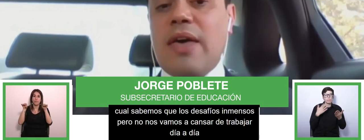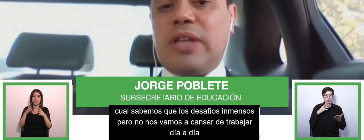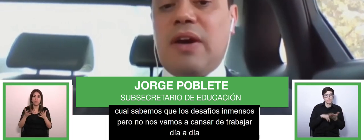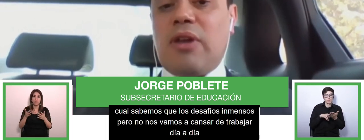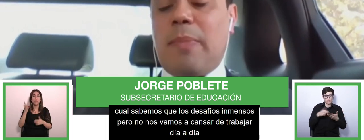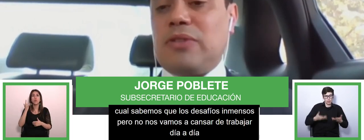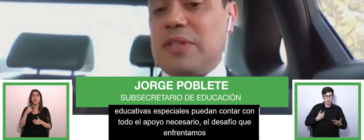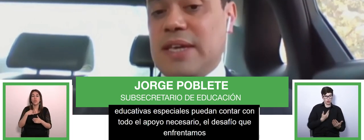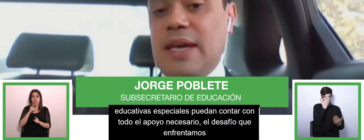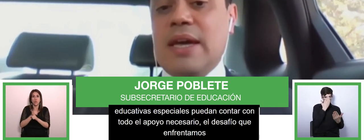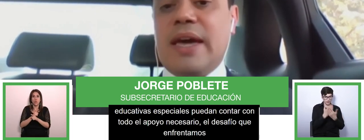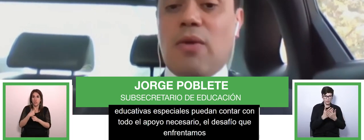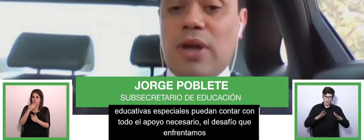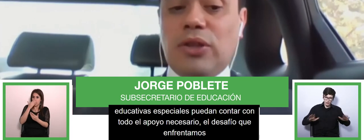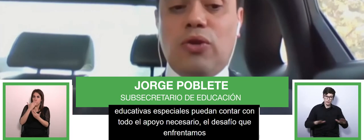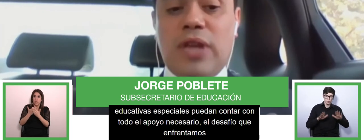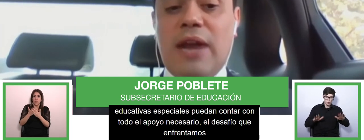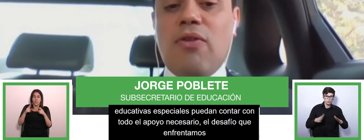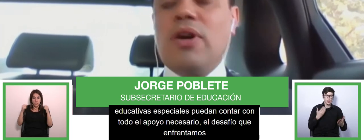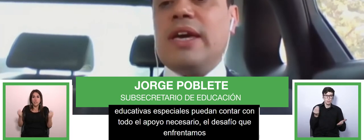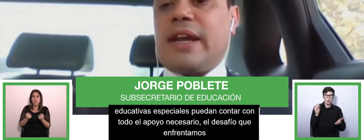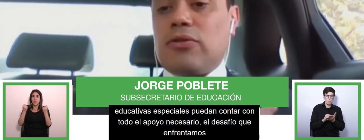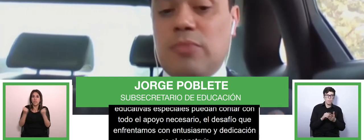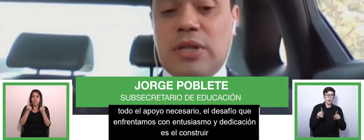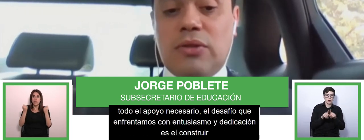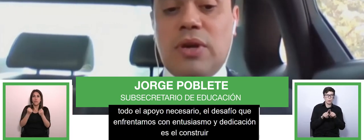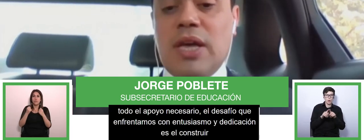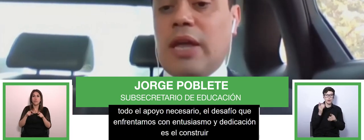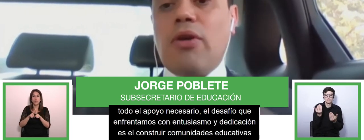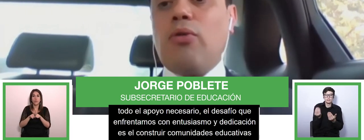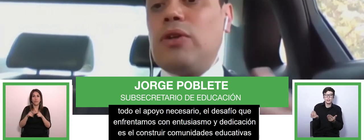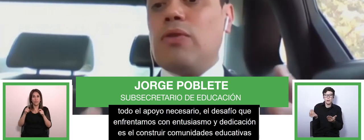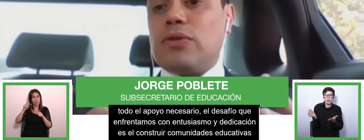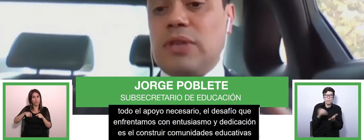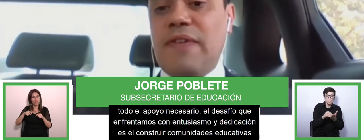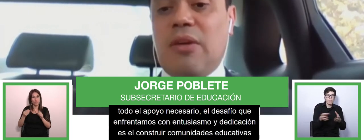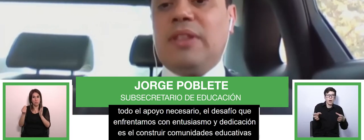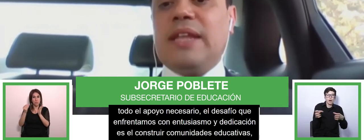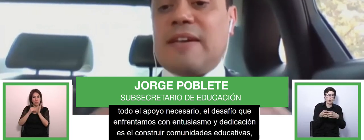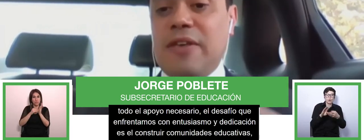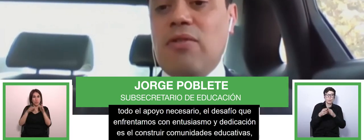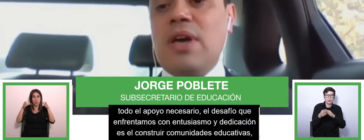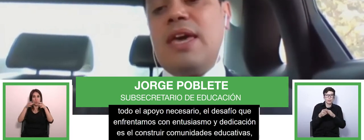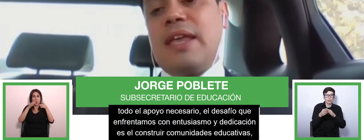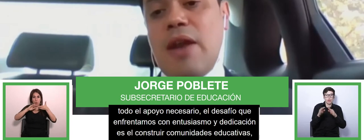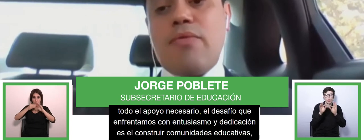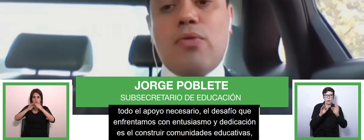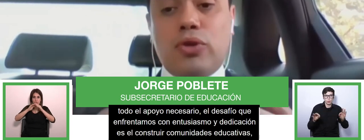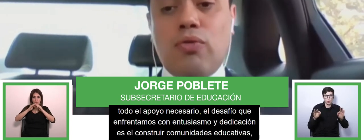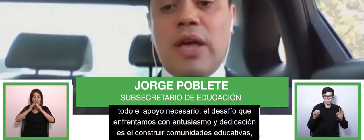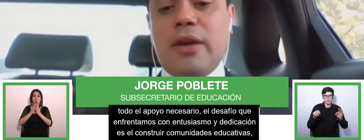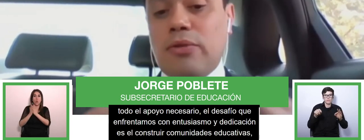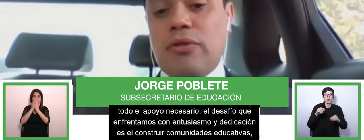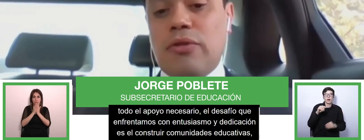comunidades educativas con espacios de aprendizaje encuentro diálogo y reconocimiento y lo incluye a todos y efectivamente el desafío es crear